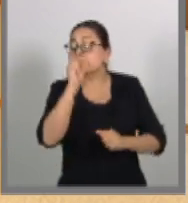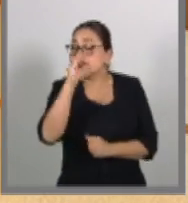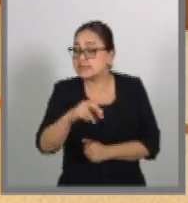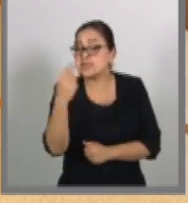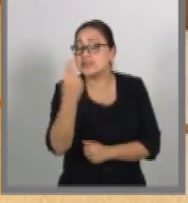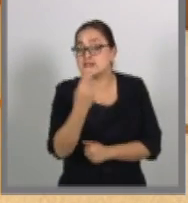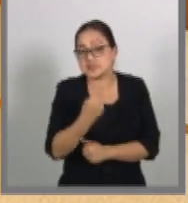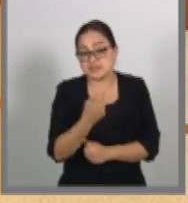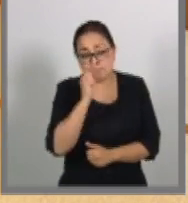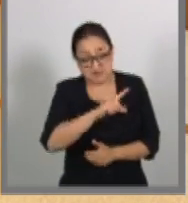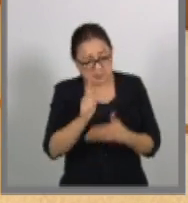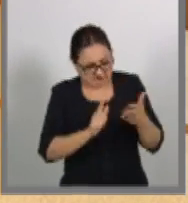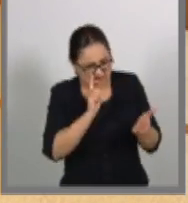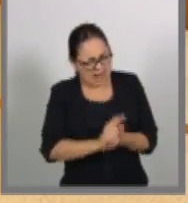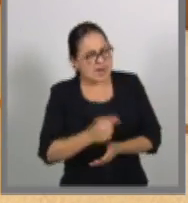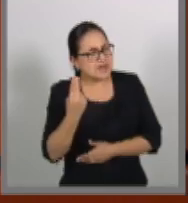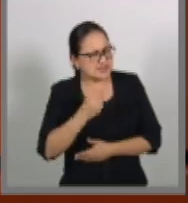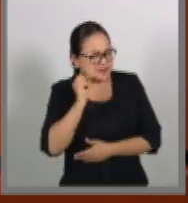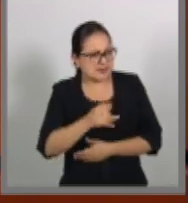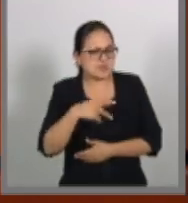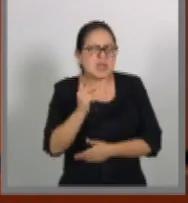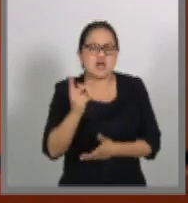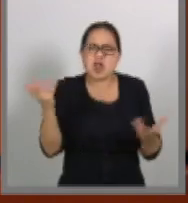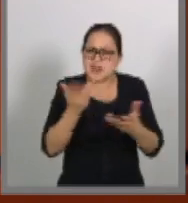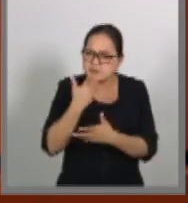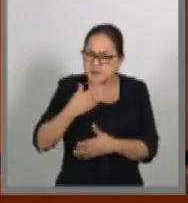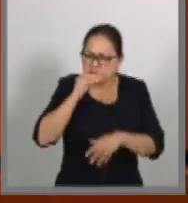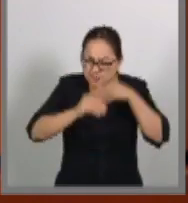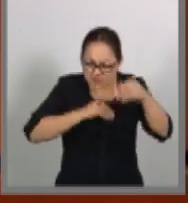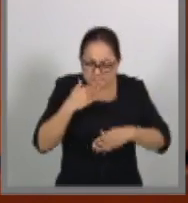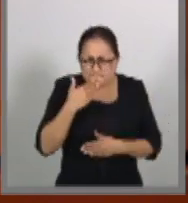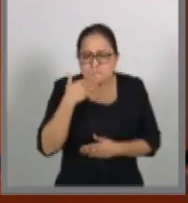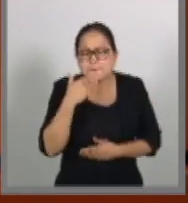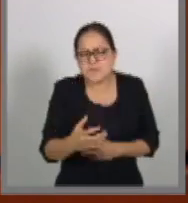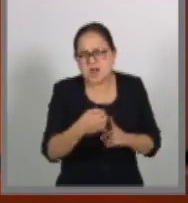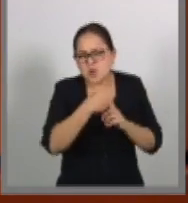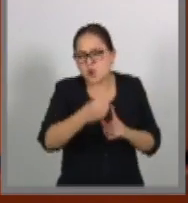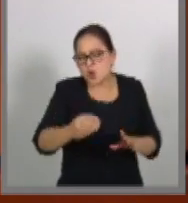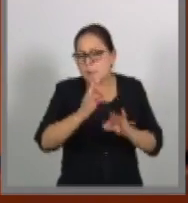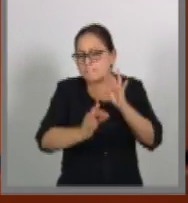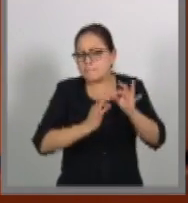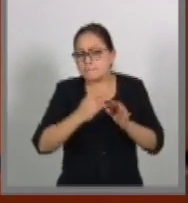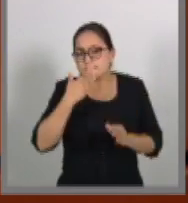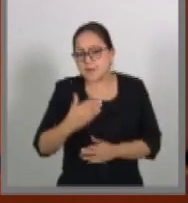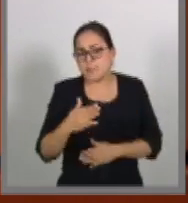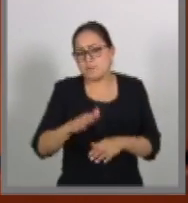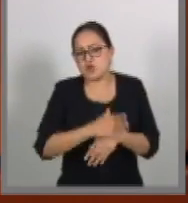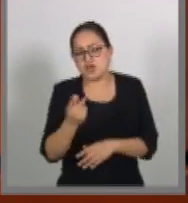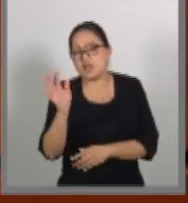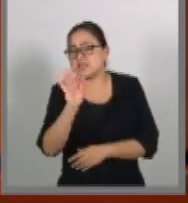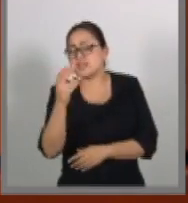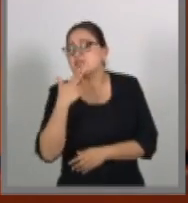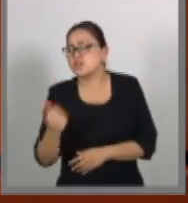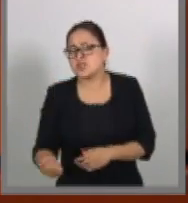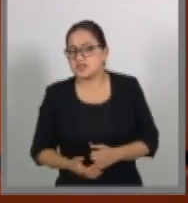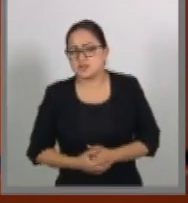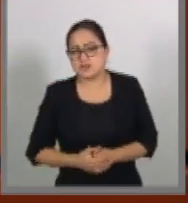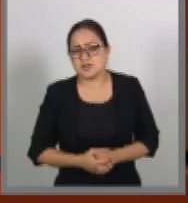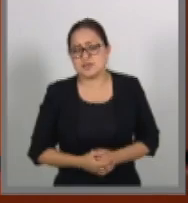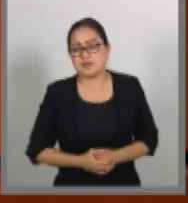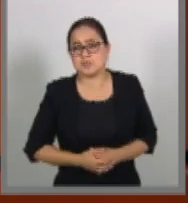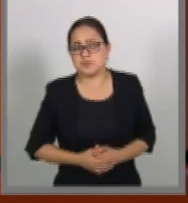necesita esta ley, pero háganla bien, hombre. Háganla bien, porque si no, no sirve para nada. Claro,